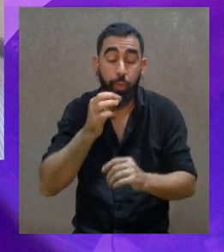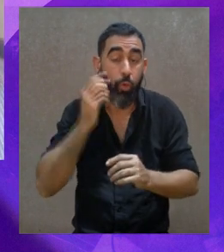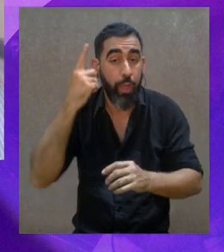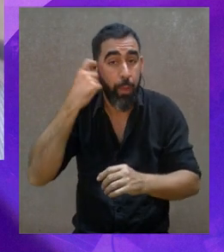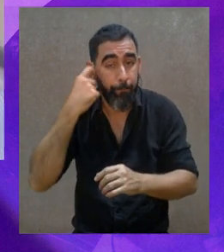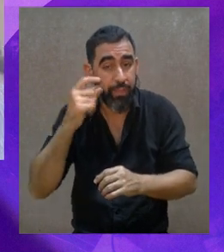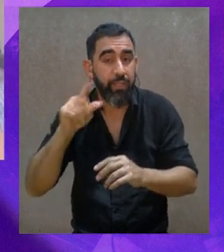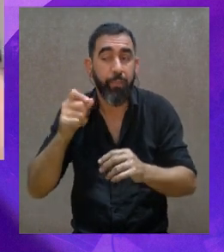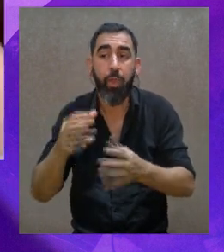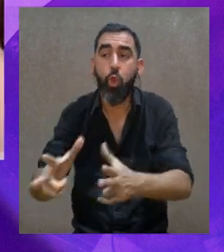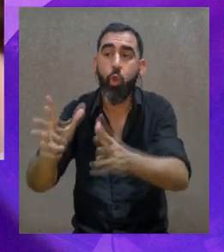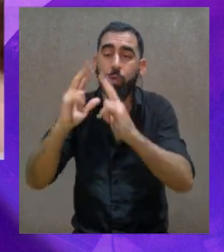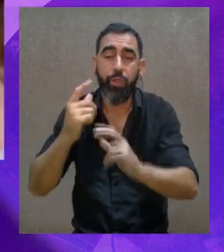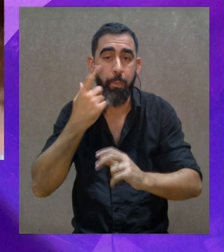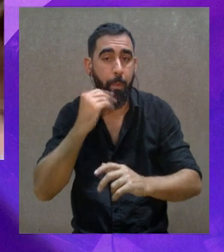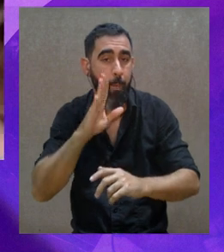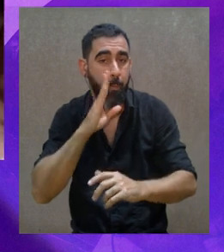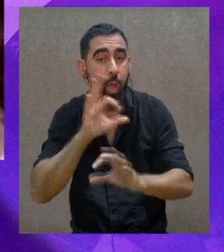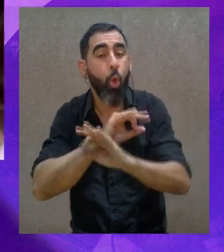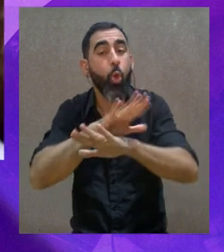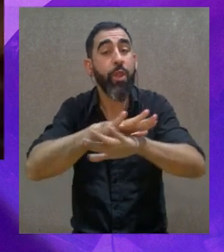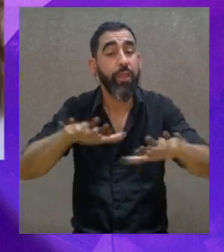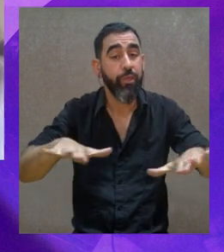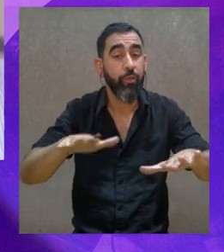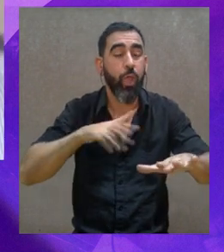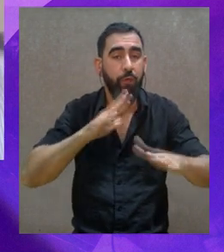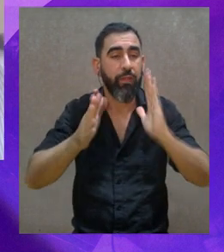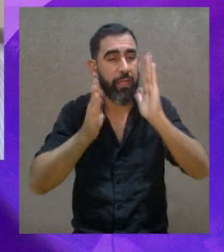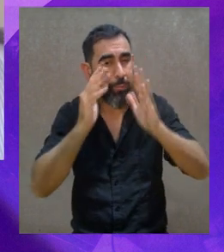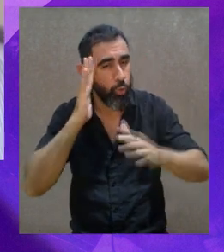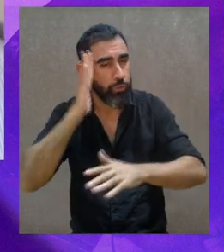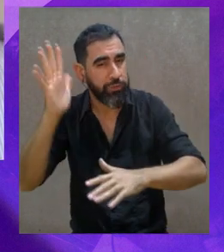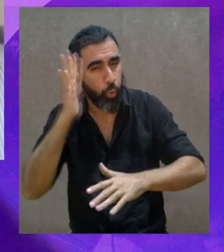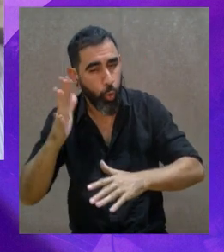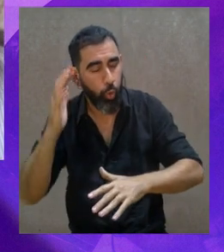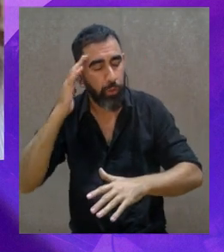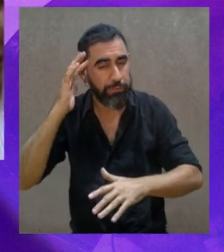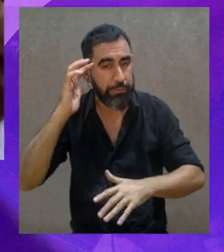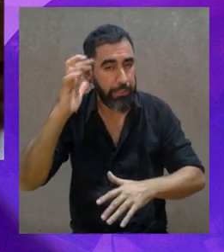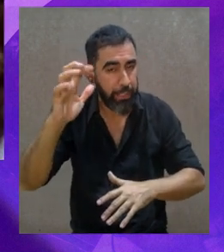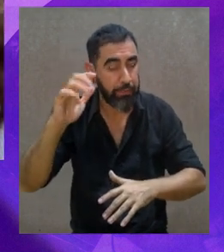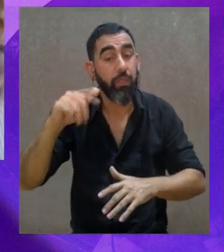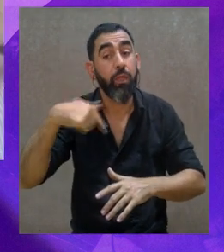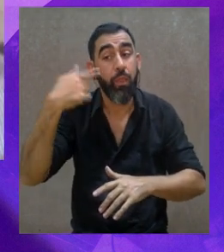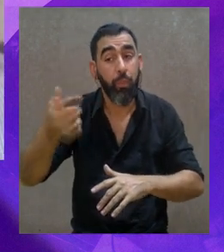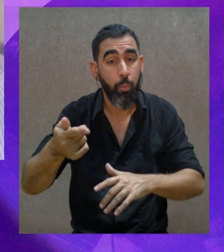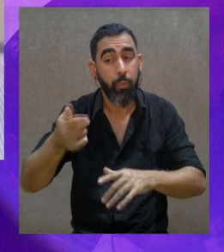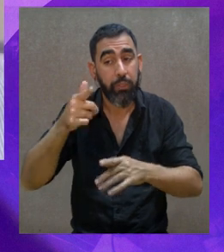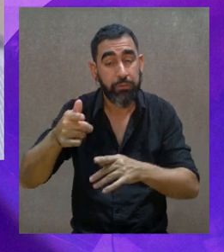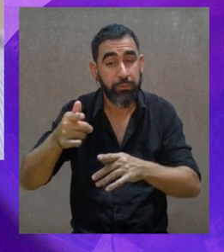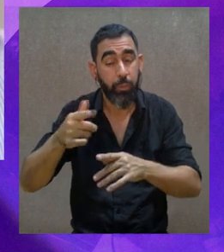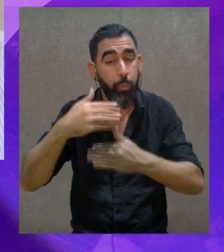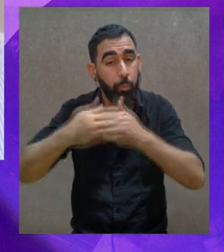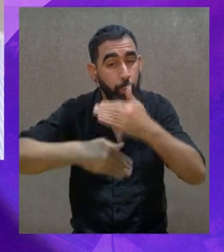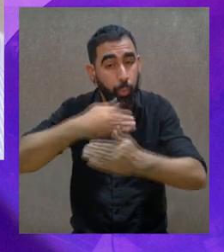Y luego hay experiencias, por lo menos retornos de padres, de niños que han estado en tratamientos psicológicos o psiquiátricos,